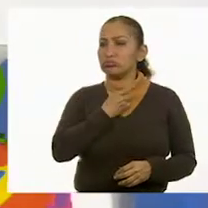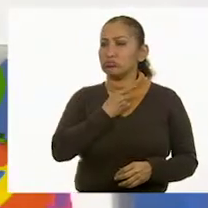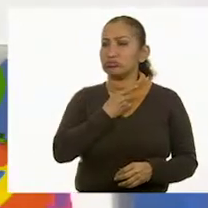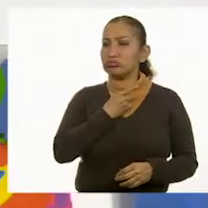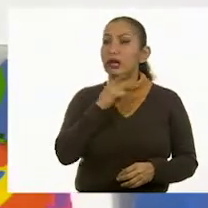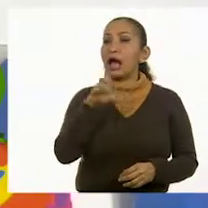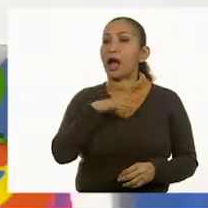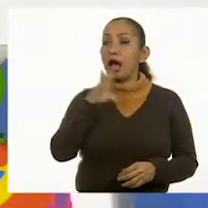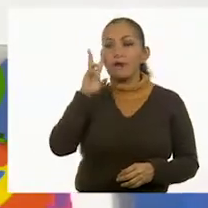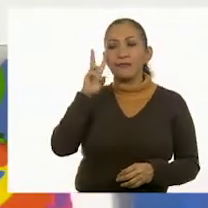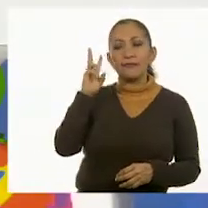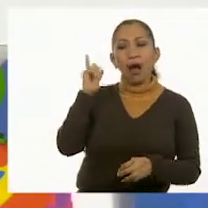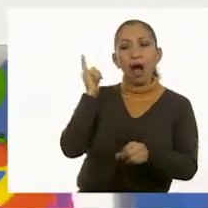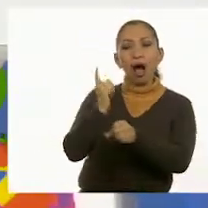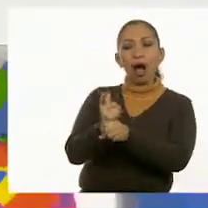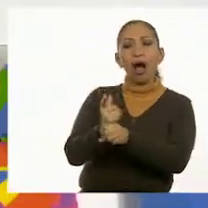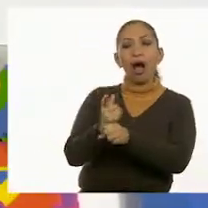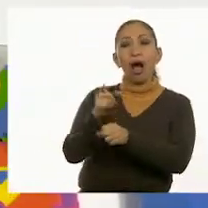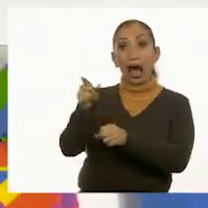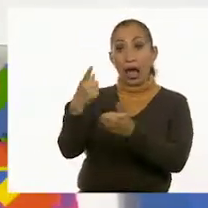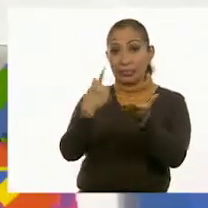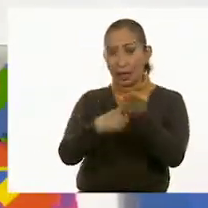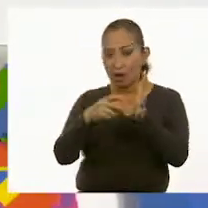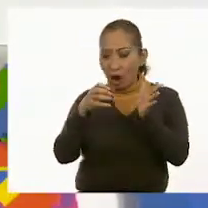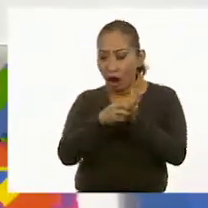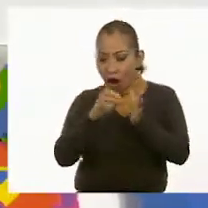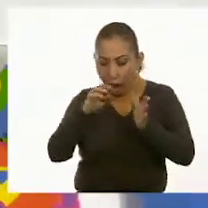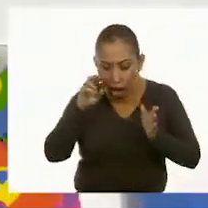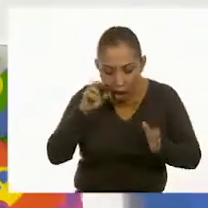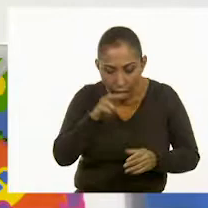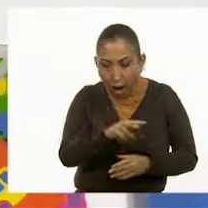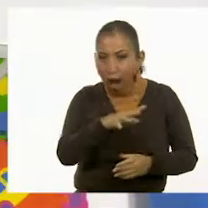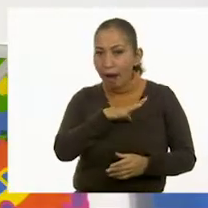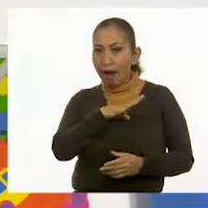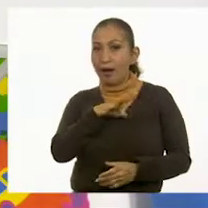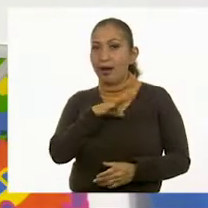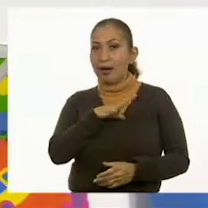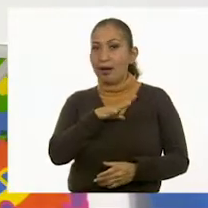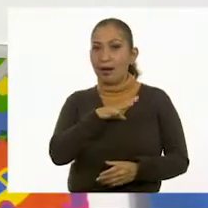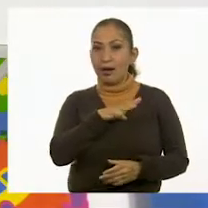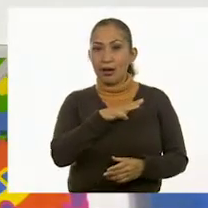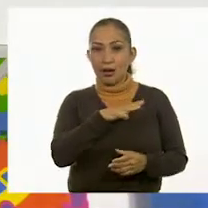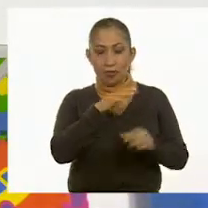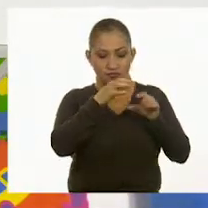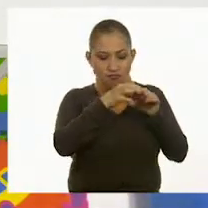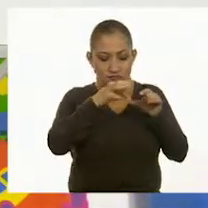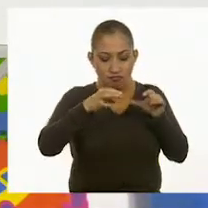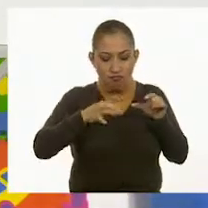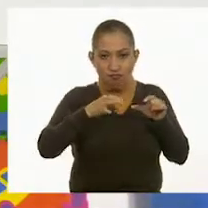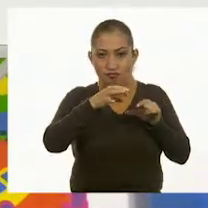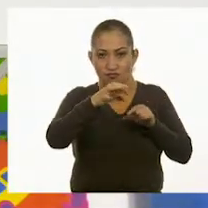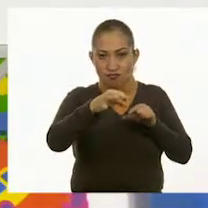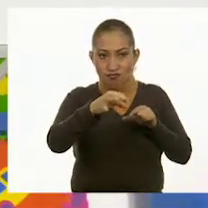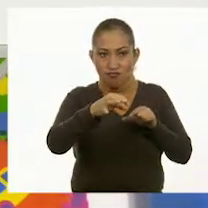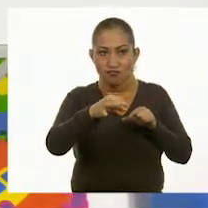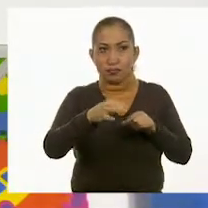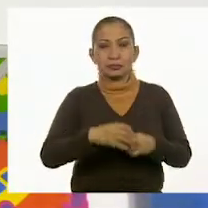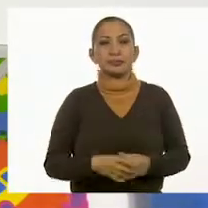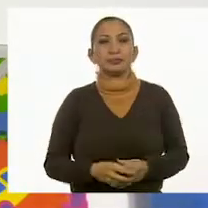también que habías observado dentro de la cajita... Unas fichitas. Unas fichas. Sí.